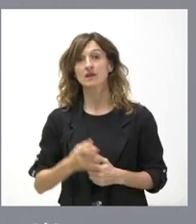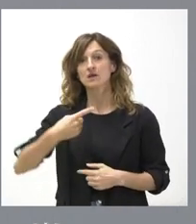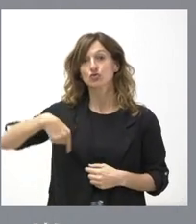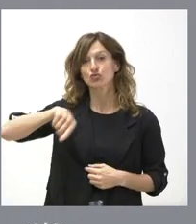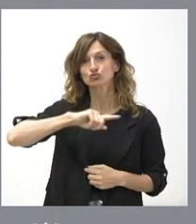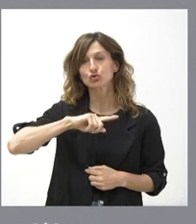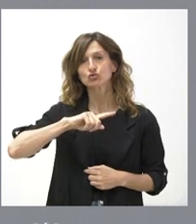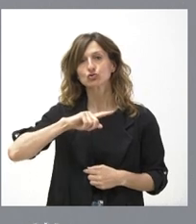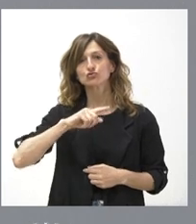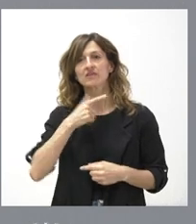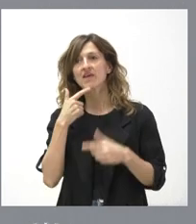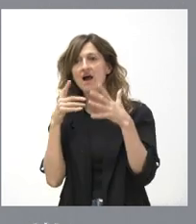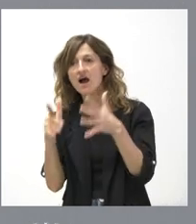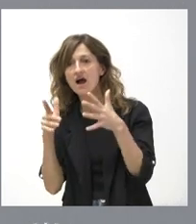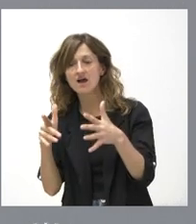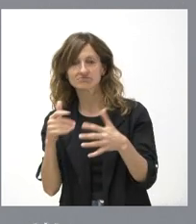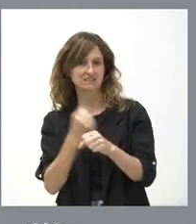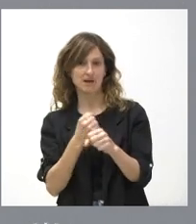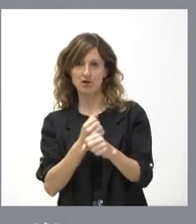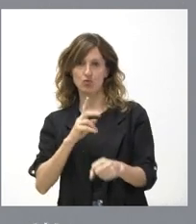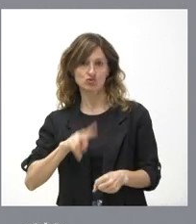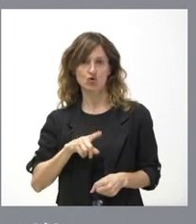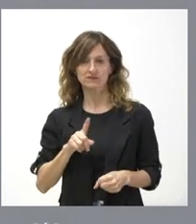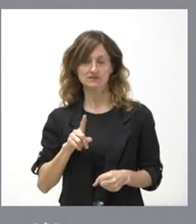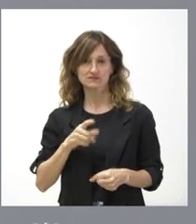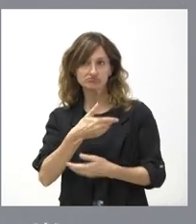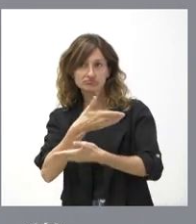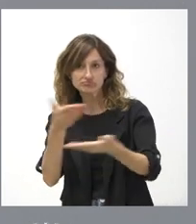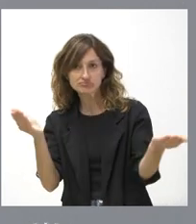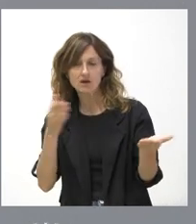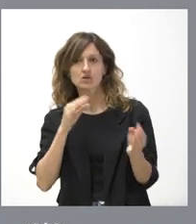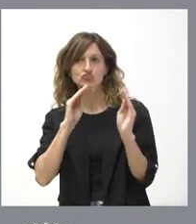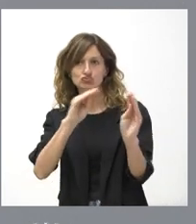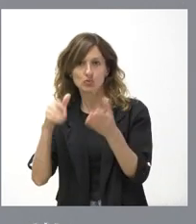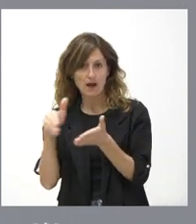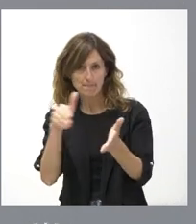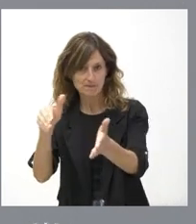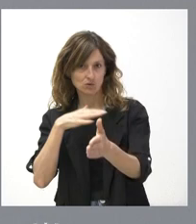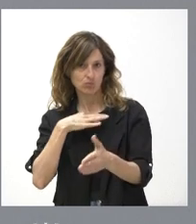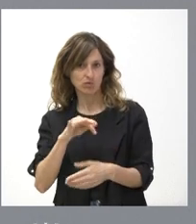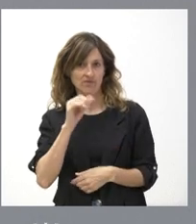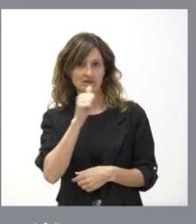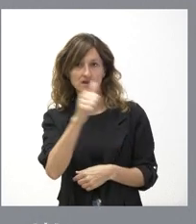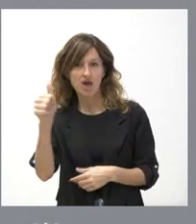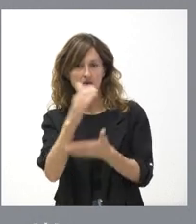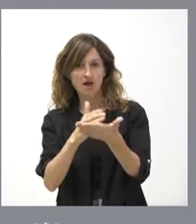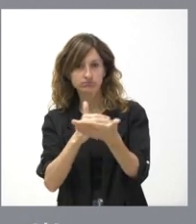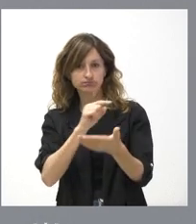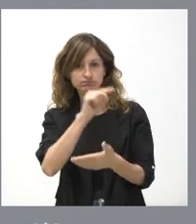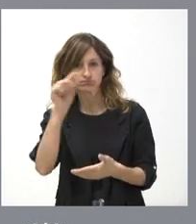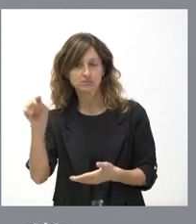para hacer recomendaciones a los demás que podrán seguir su propio camino. Cada comunidad autónoma tiene sus propias